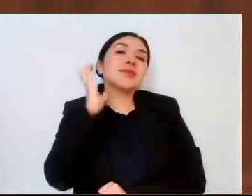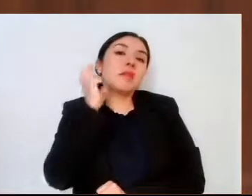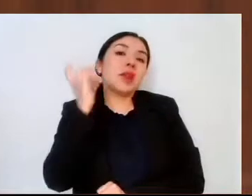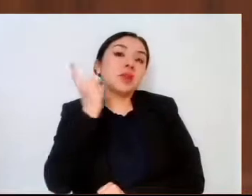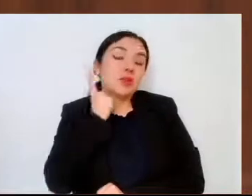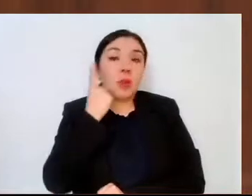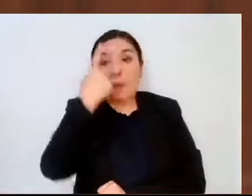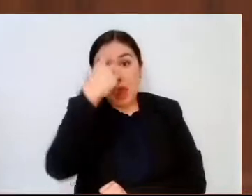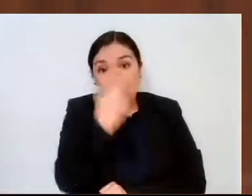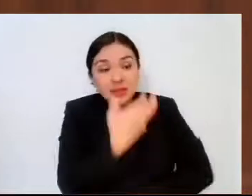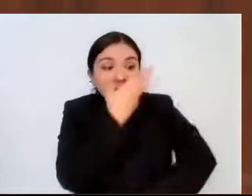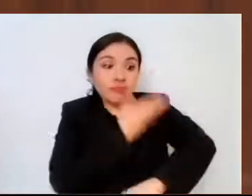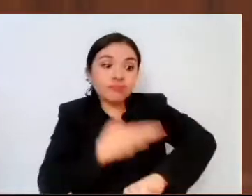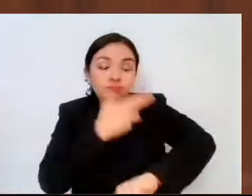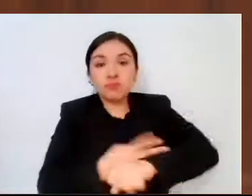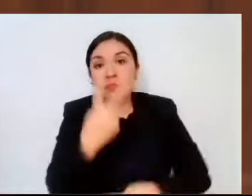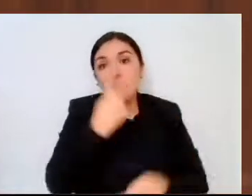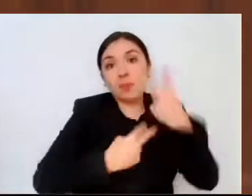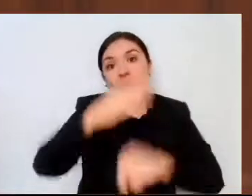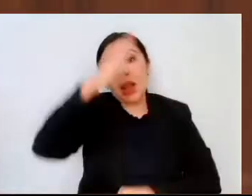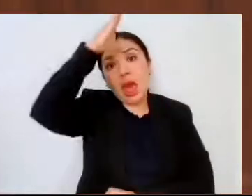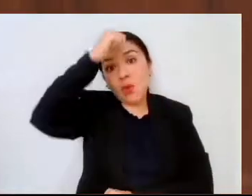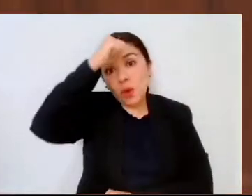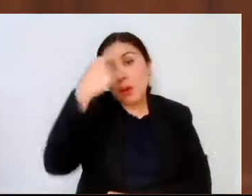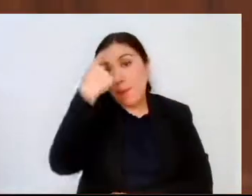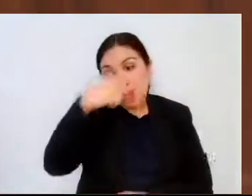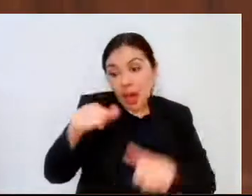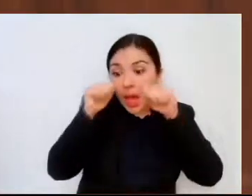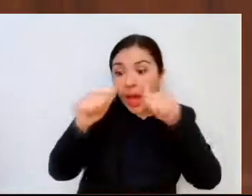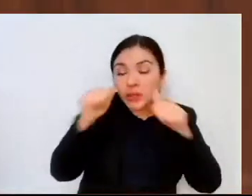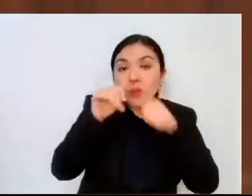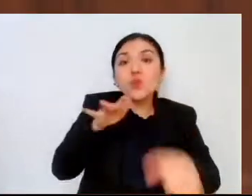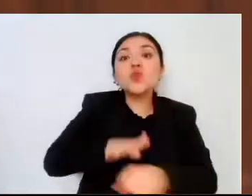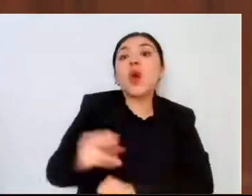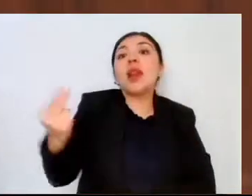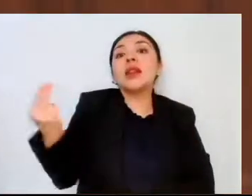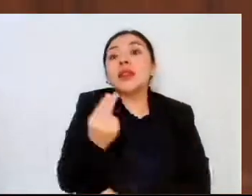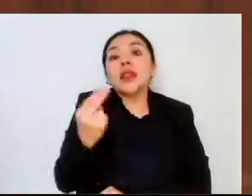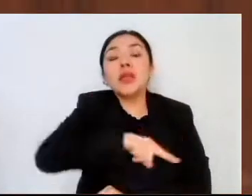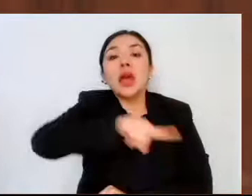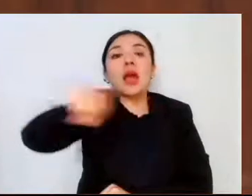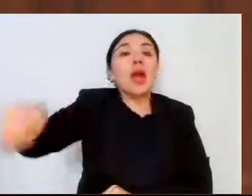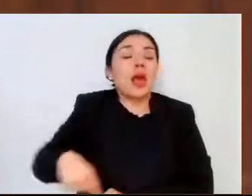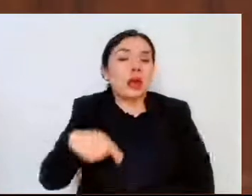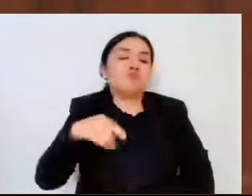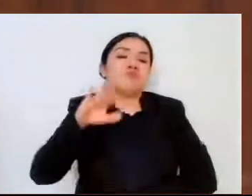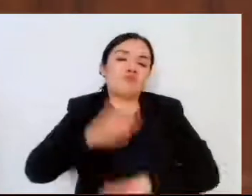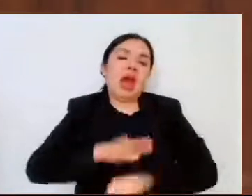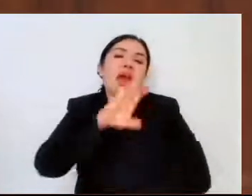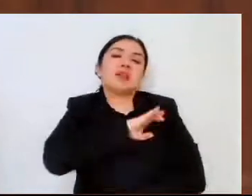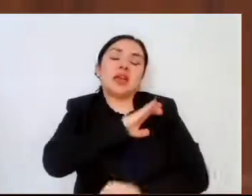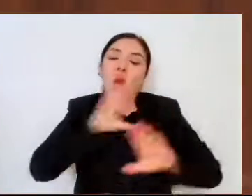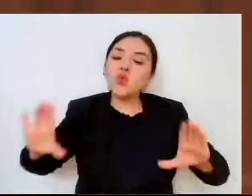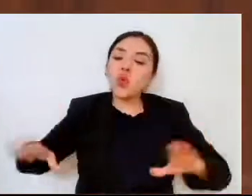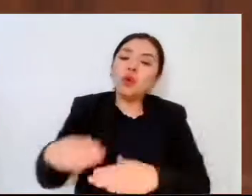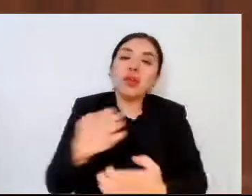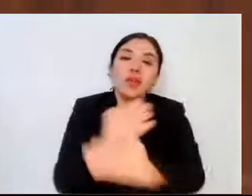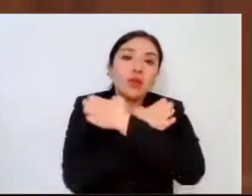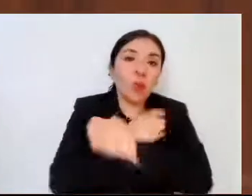generar acuerdos que atiendan las demandas de nuestra querida comunidad educativa.